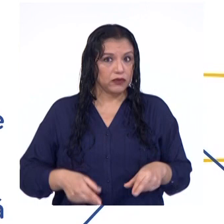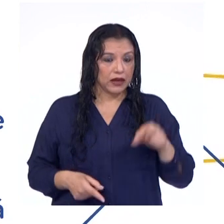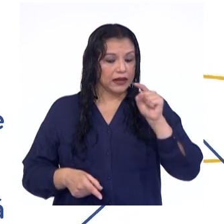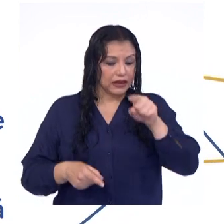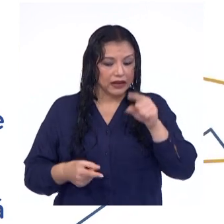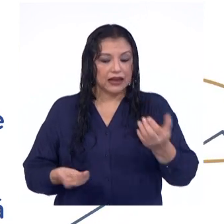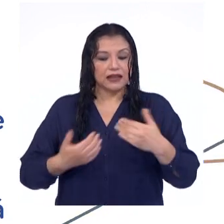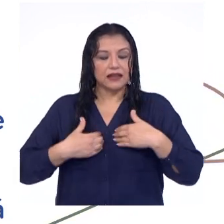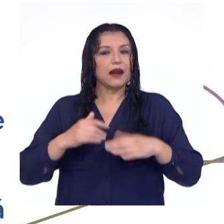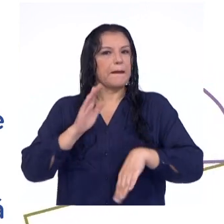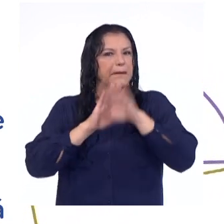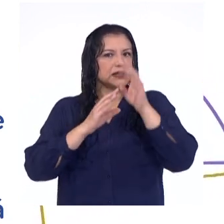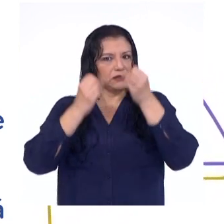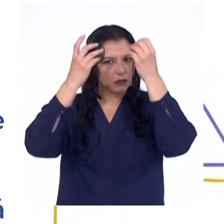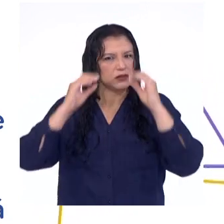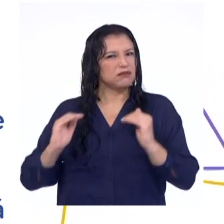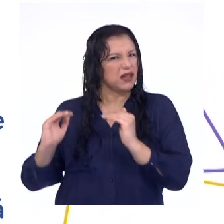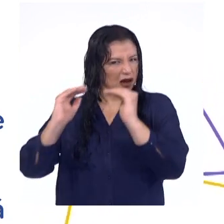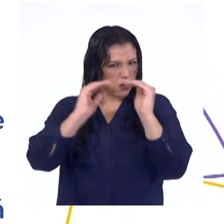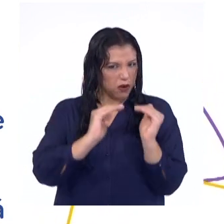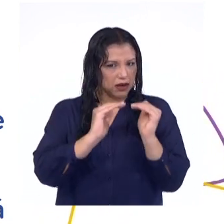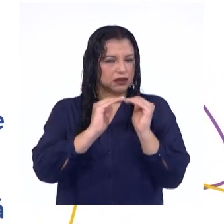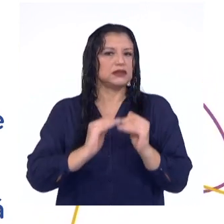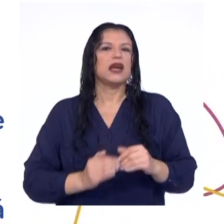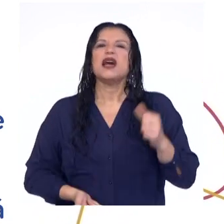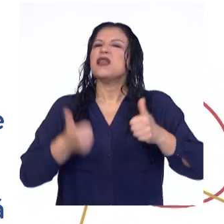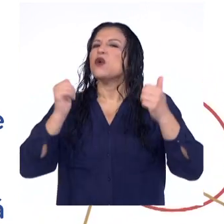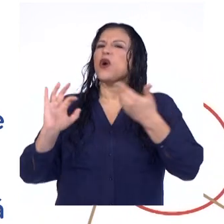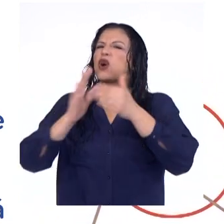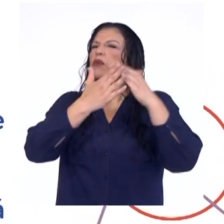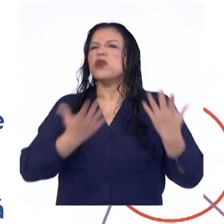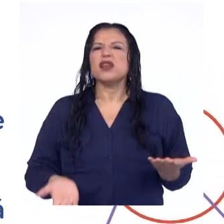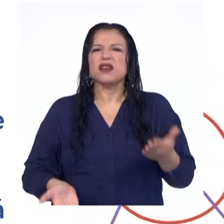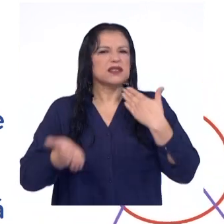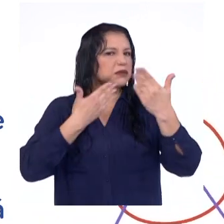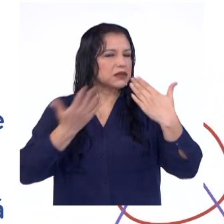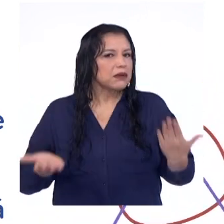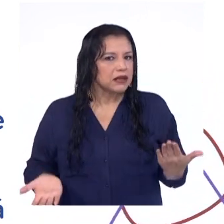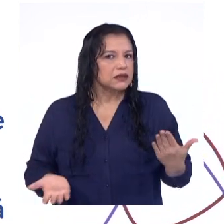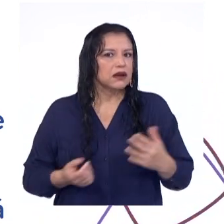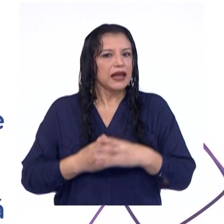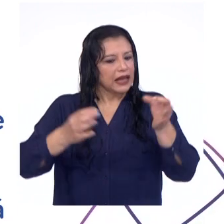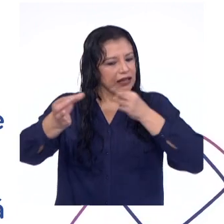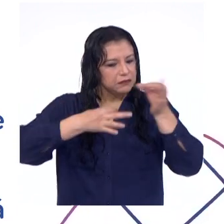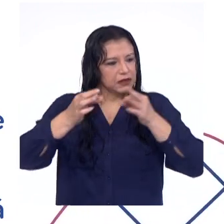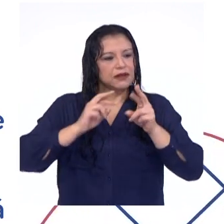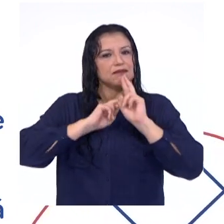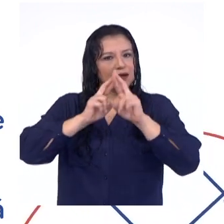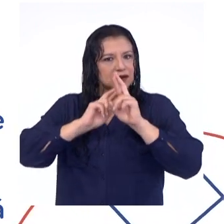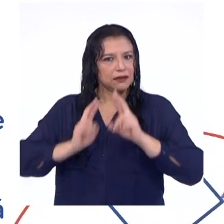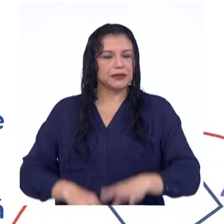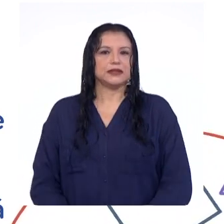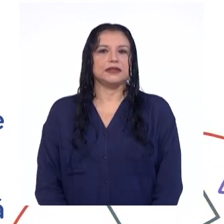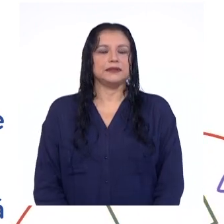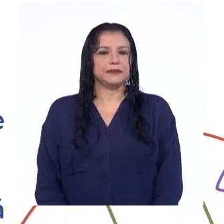tenga los datos más homogéneos. ¿De qué comunidad se trata? Argumente su respuesta.